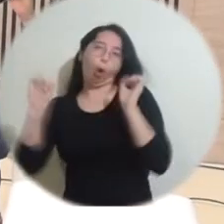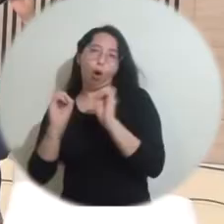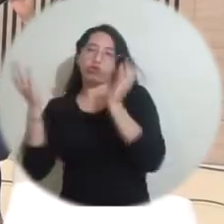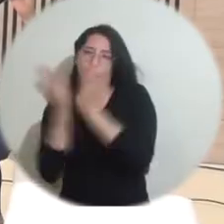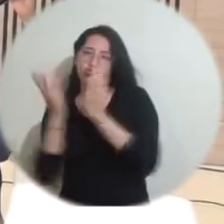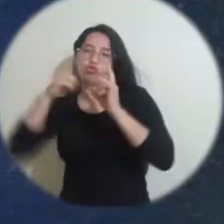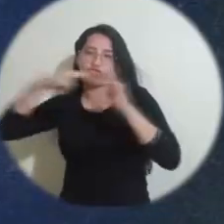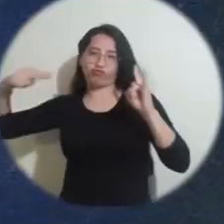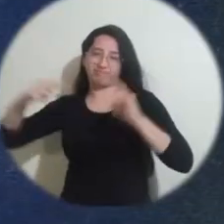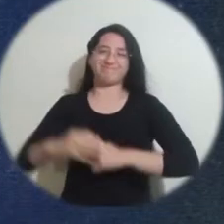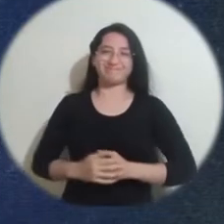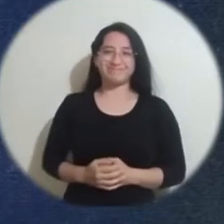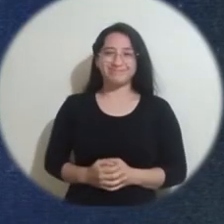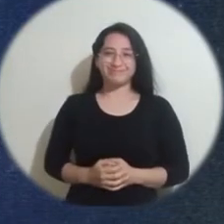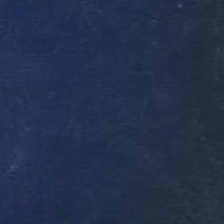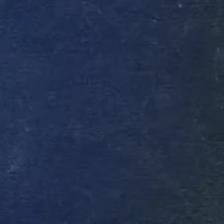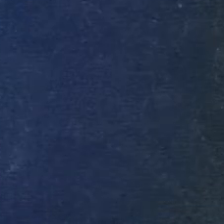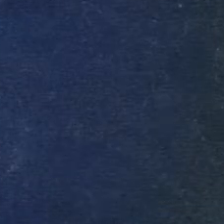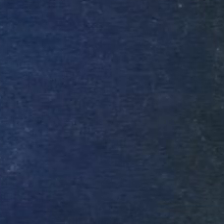parte de la alma mater.